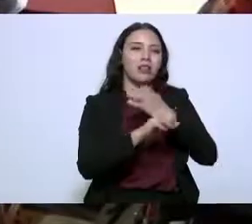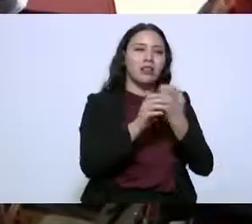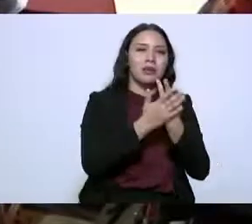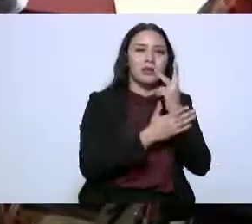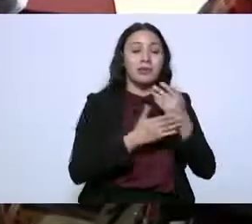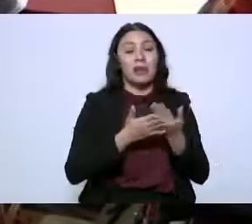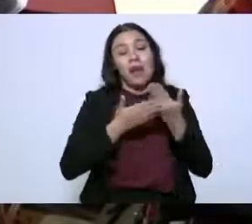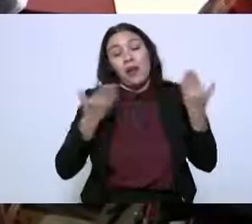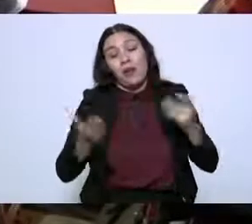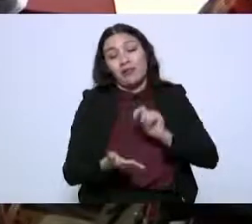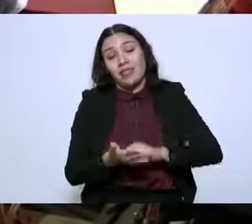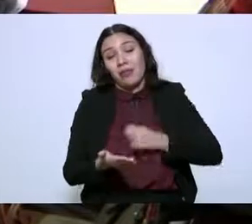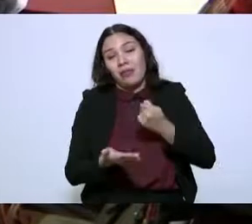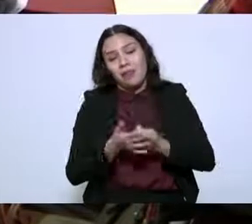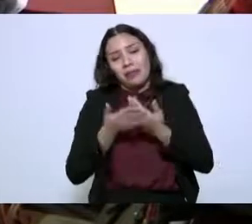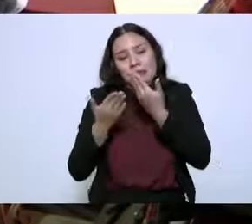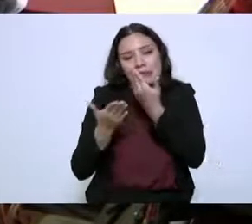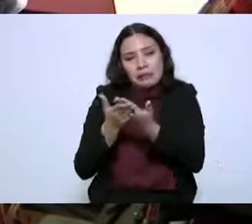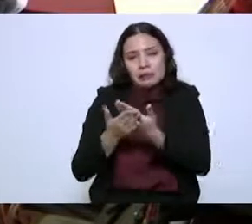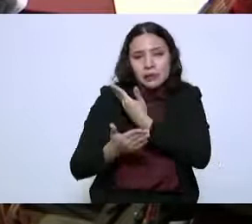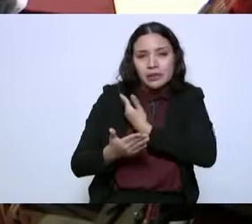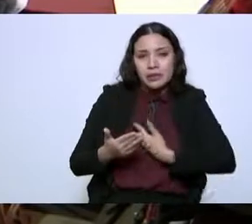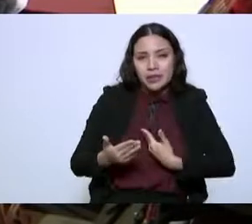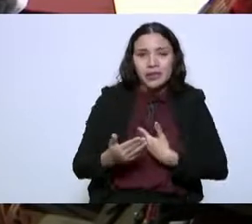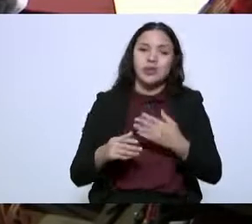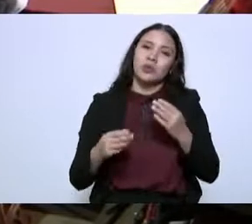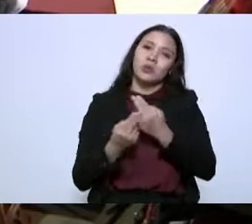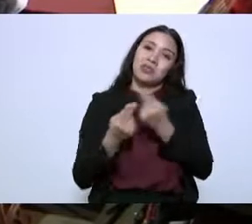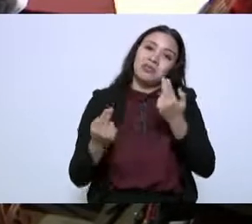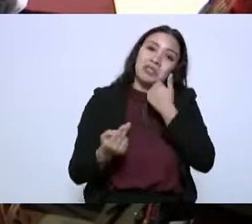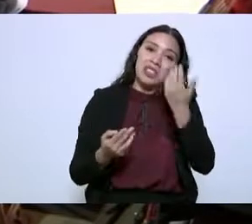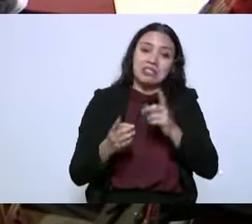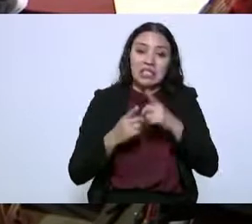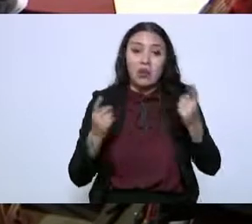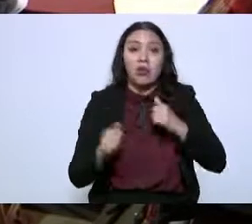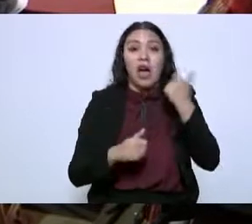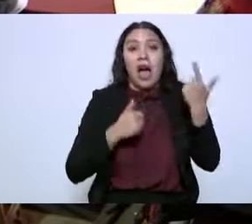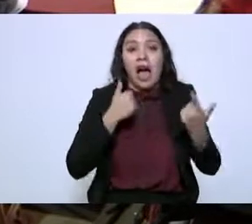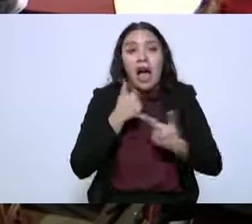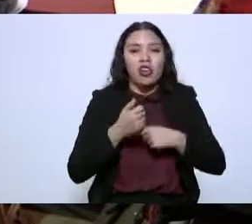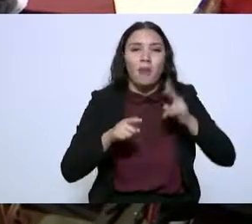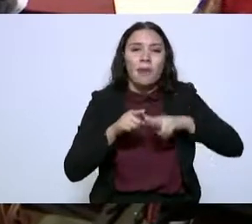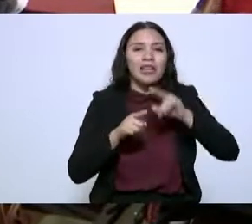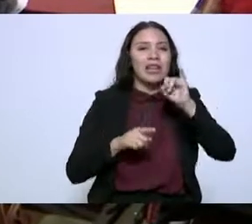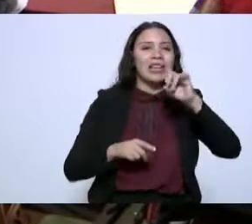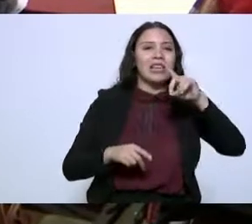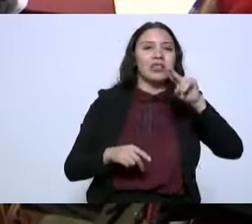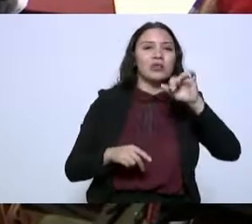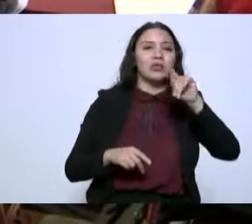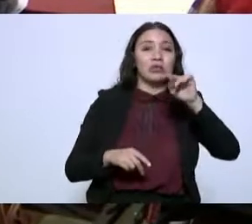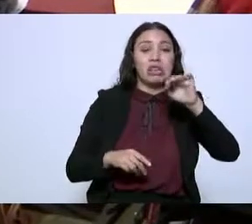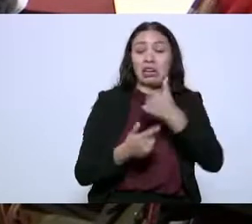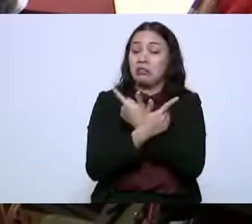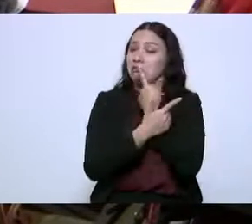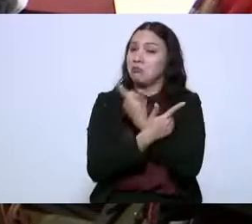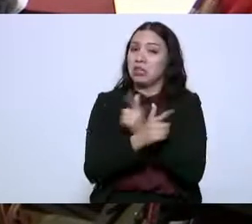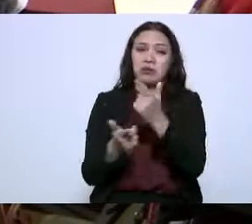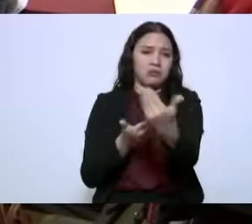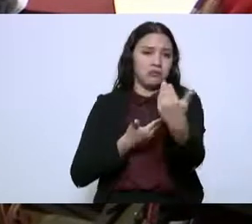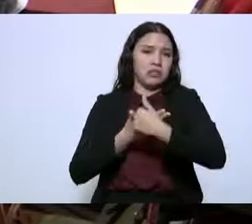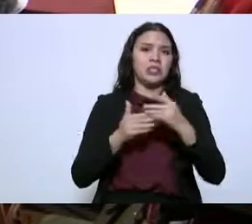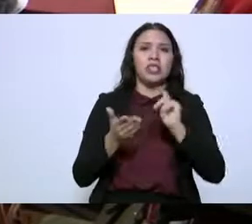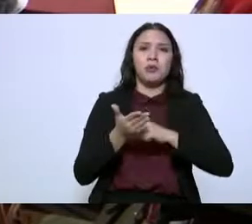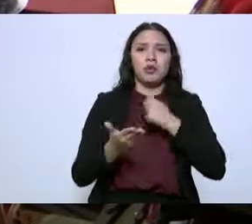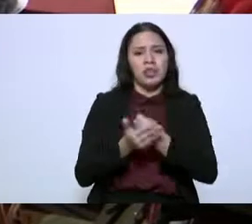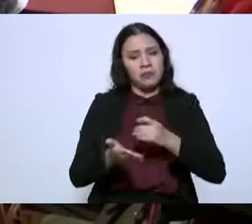señor presidente, pues, si es necesario, si ellos quieren desarrollar algún parque industrial, cuentan con electricidad suficiente, con